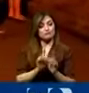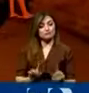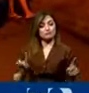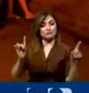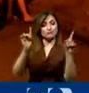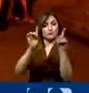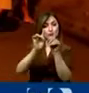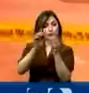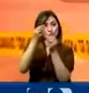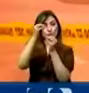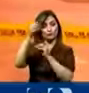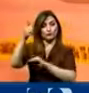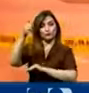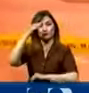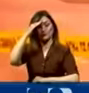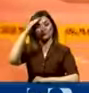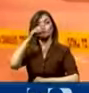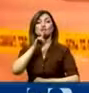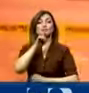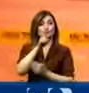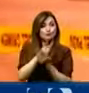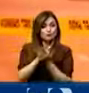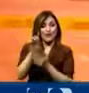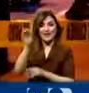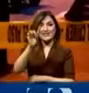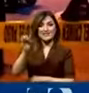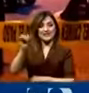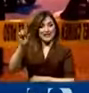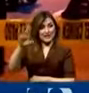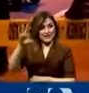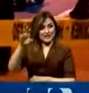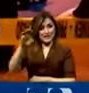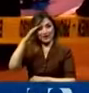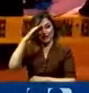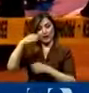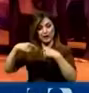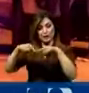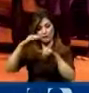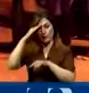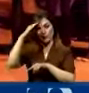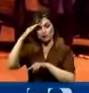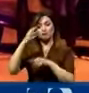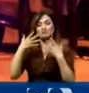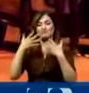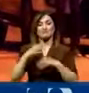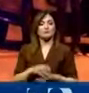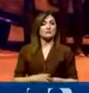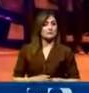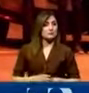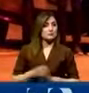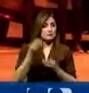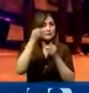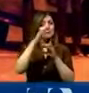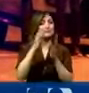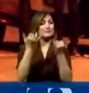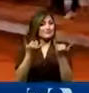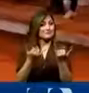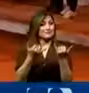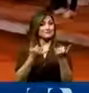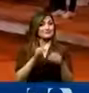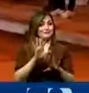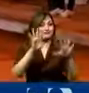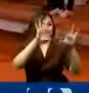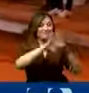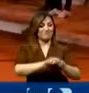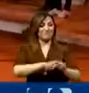el comandante Zárate. ¿Por qué razón? Porque en este momento usted detiene droga y la estamos